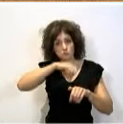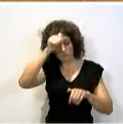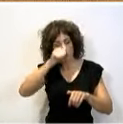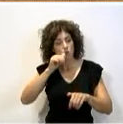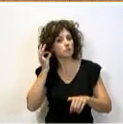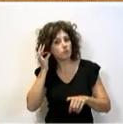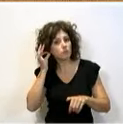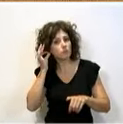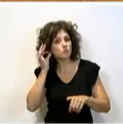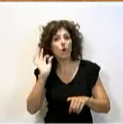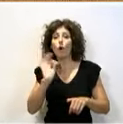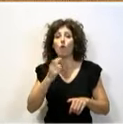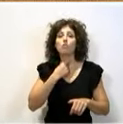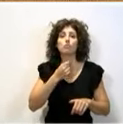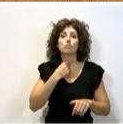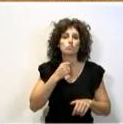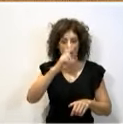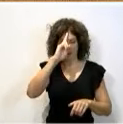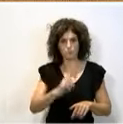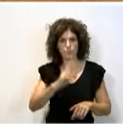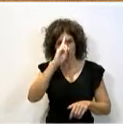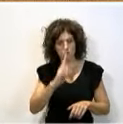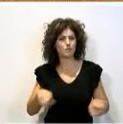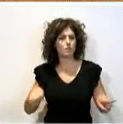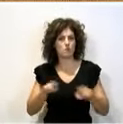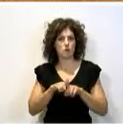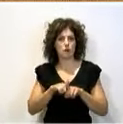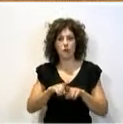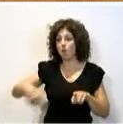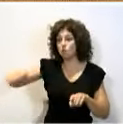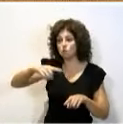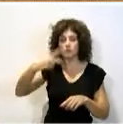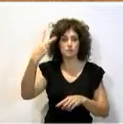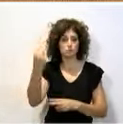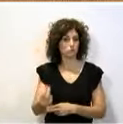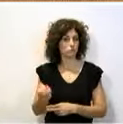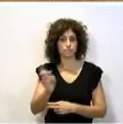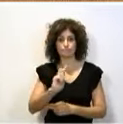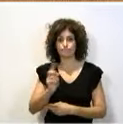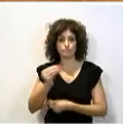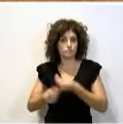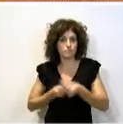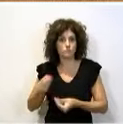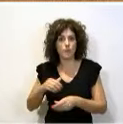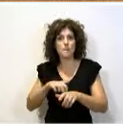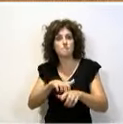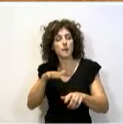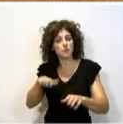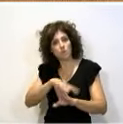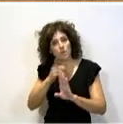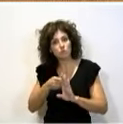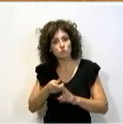y cuando no nos gusta ustedes no. Aquí tienen una mayoría absoluta totalmente democrática.